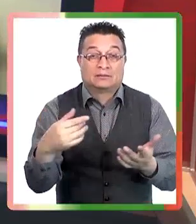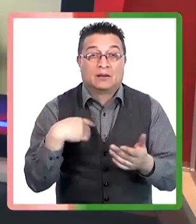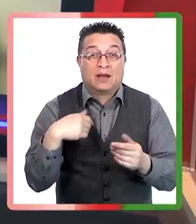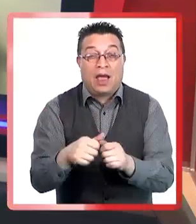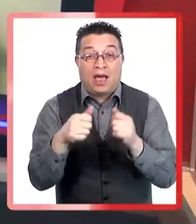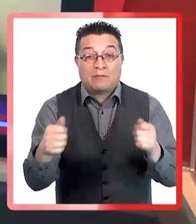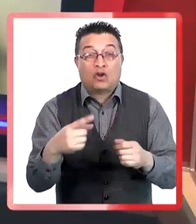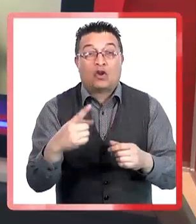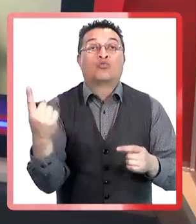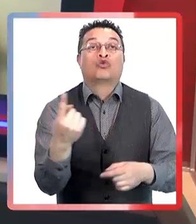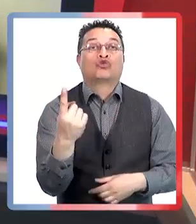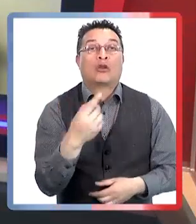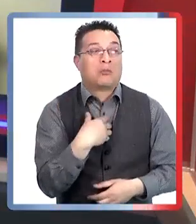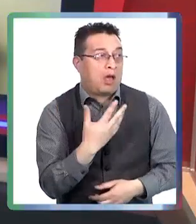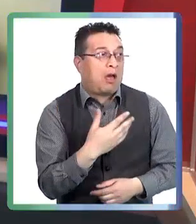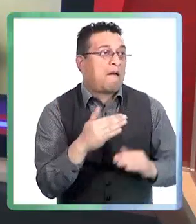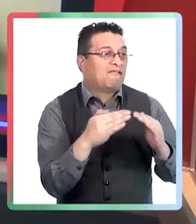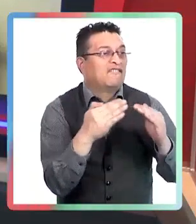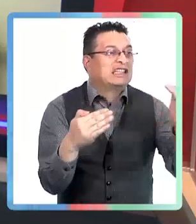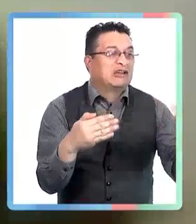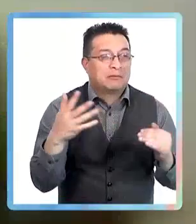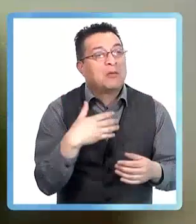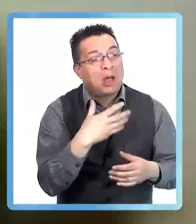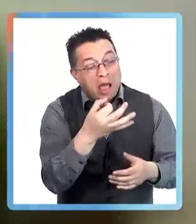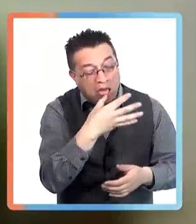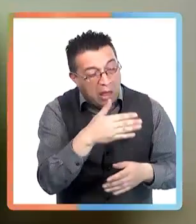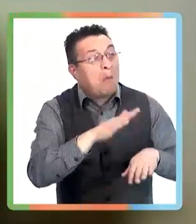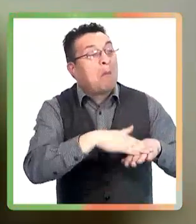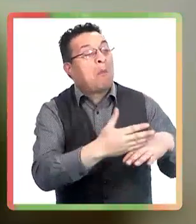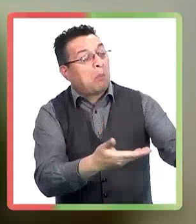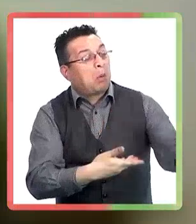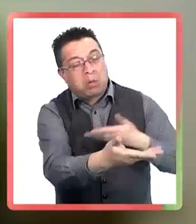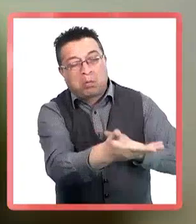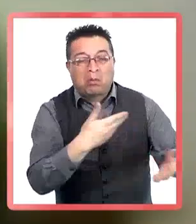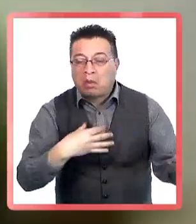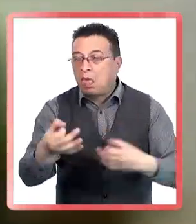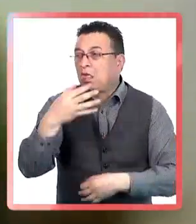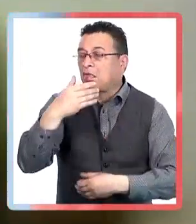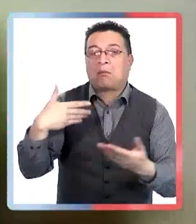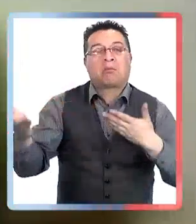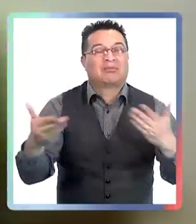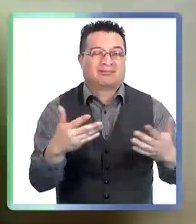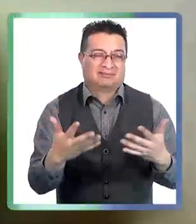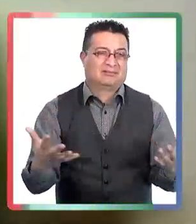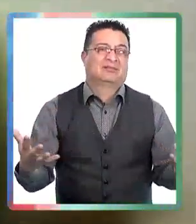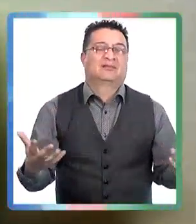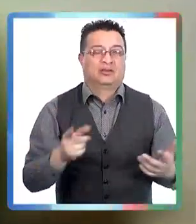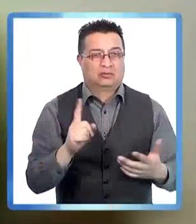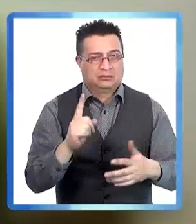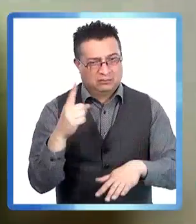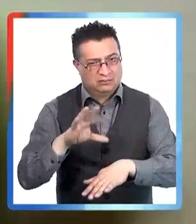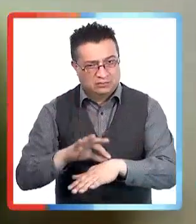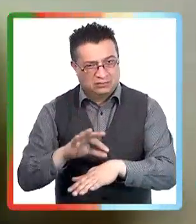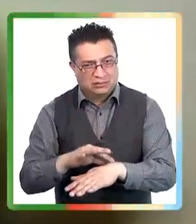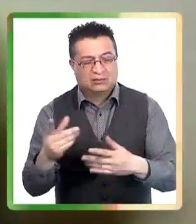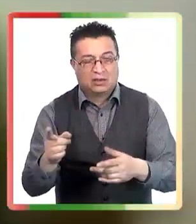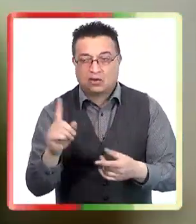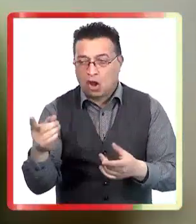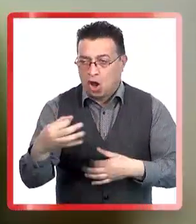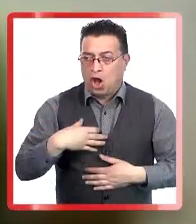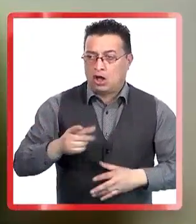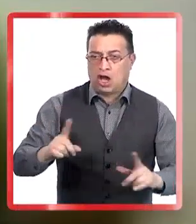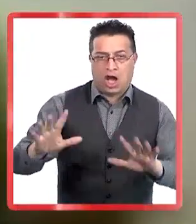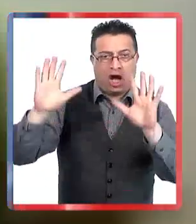nada, yo también me asusto. ¿Por qué? ¿Qué nos pasó en el camino? Yo creo que las vacunas son presas de su propio éxito. Las nuevas